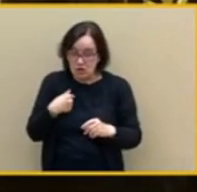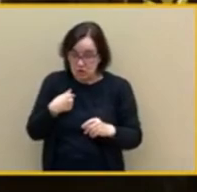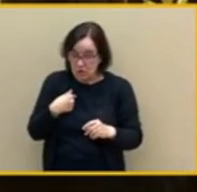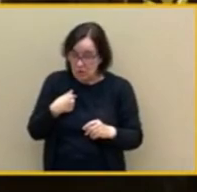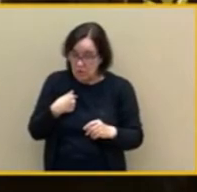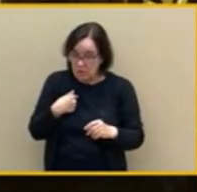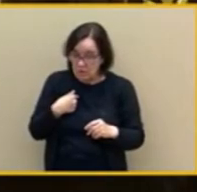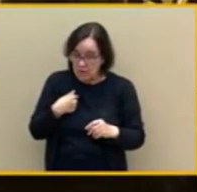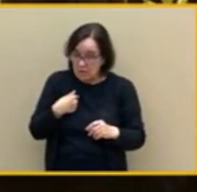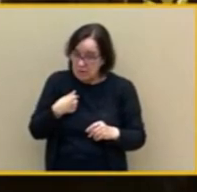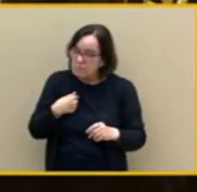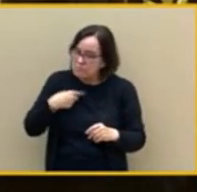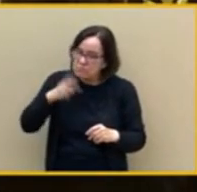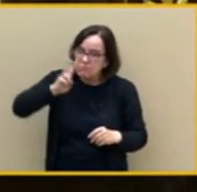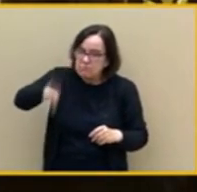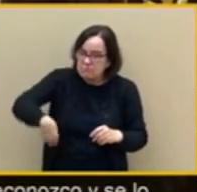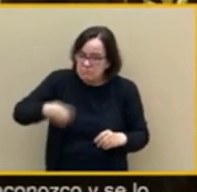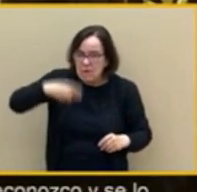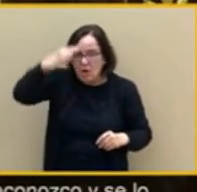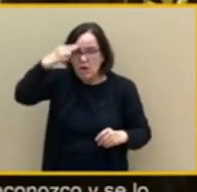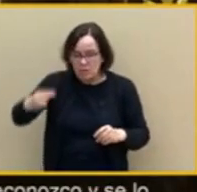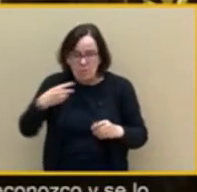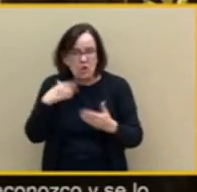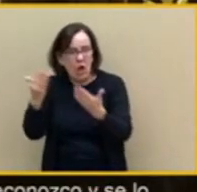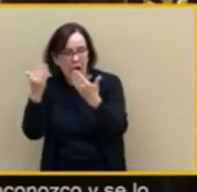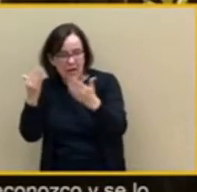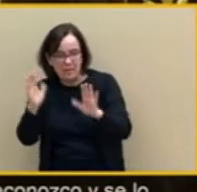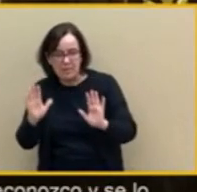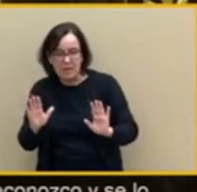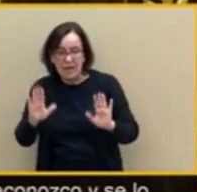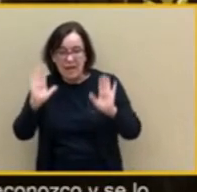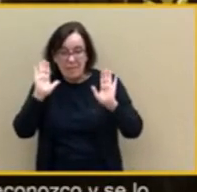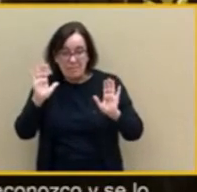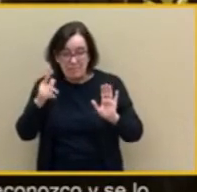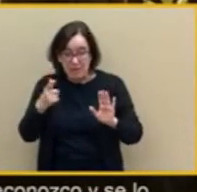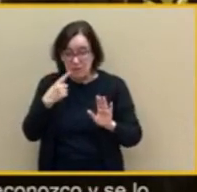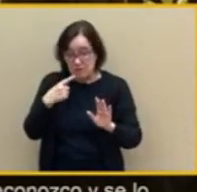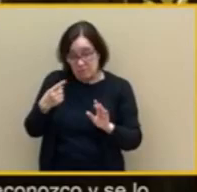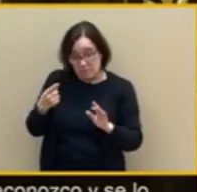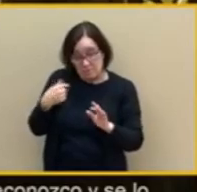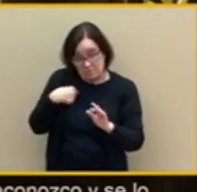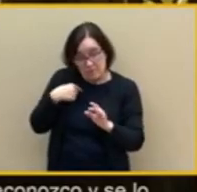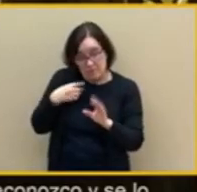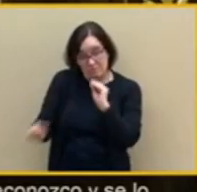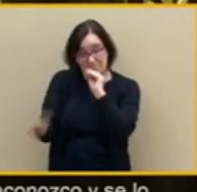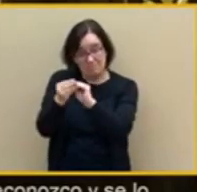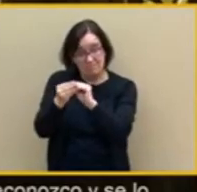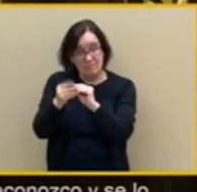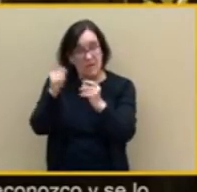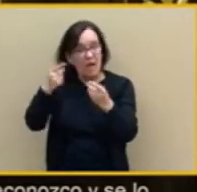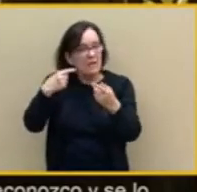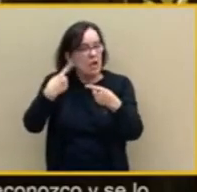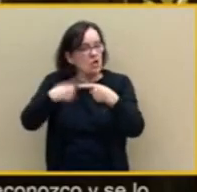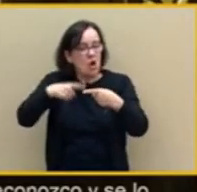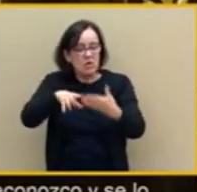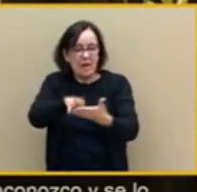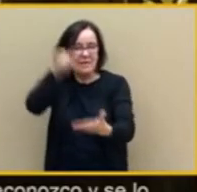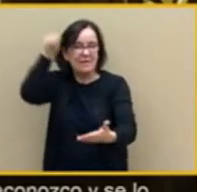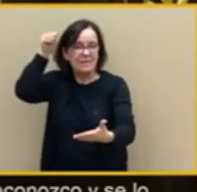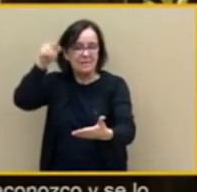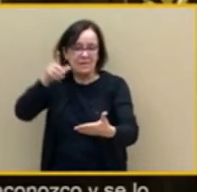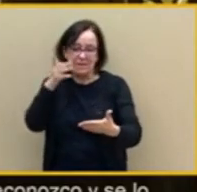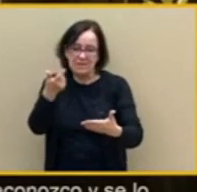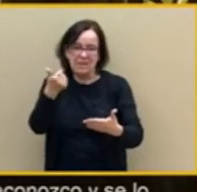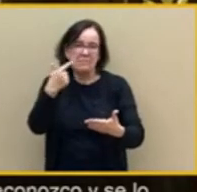Pero convendrá conmigo, señor Tamames, que hay lecturas que quizás son infantiles de cómo hemos llegado a la misma.